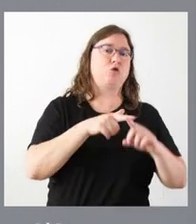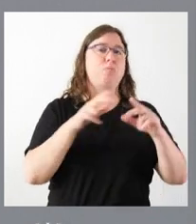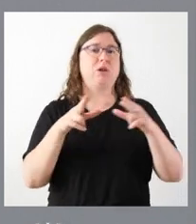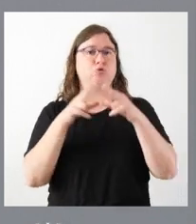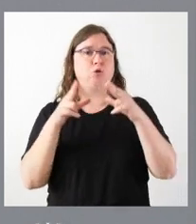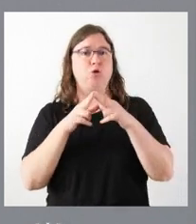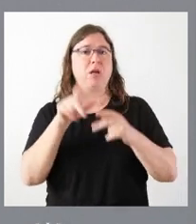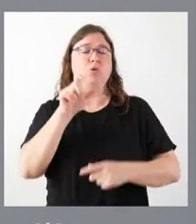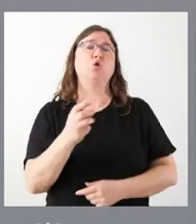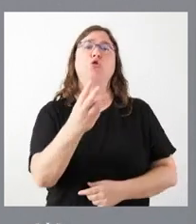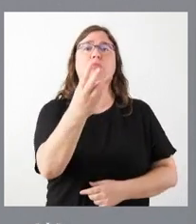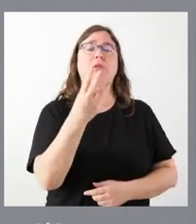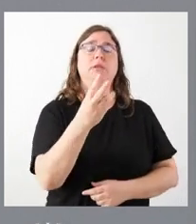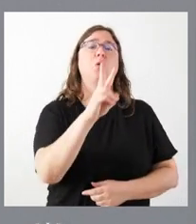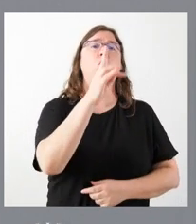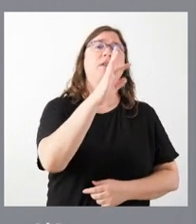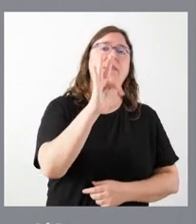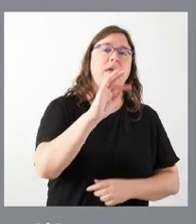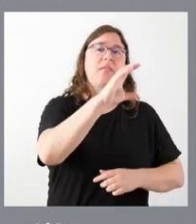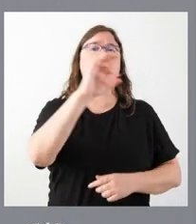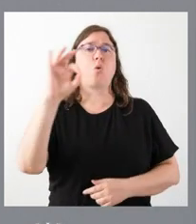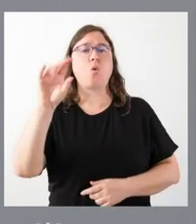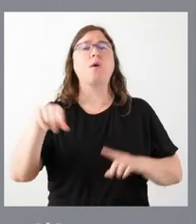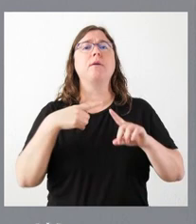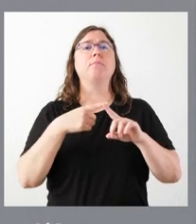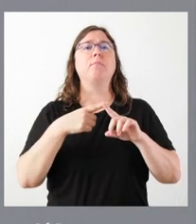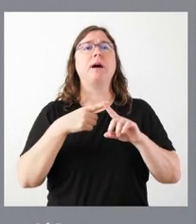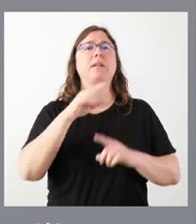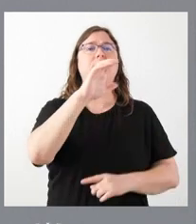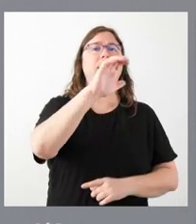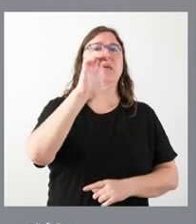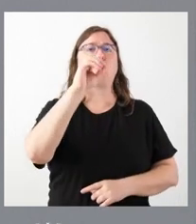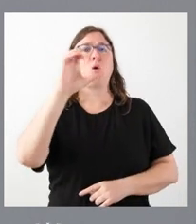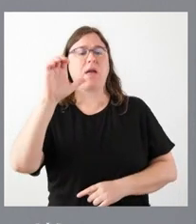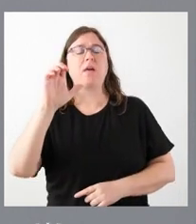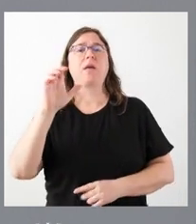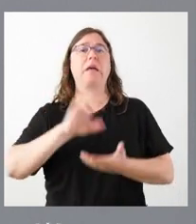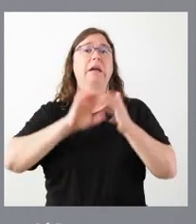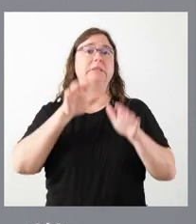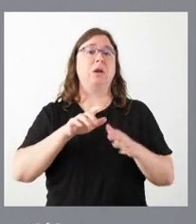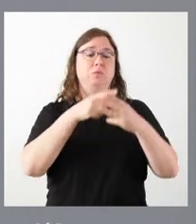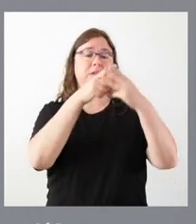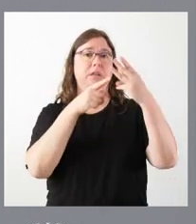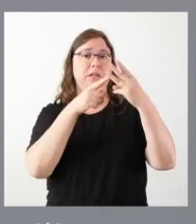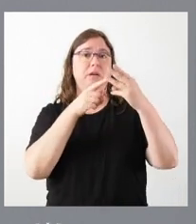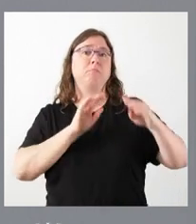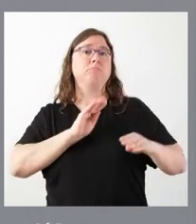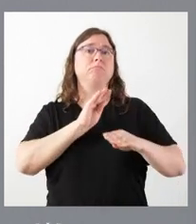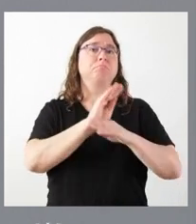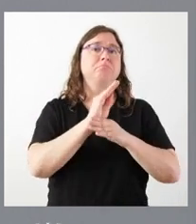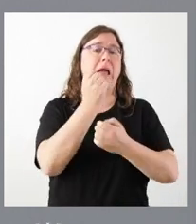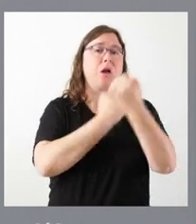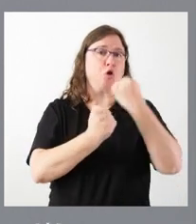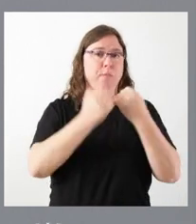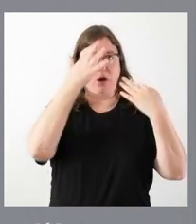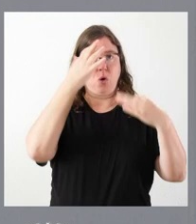ser solo tres entidades, UGT, Comisiones Obreras y COE, Castilla y León, en este caso la aportación económica tiene sentido